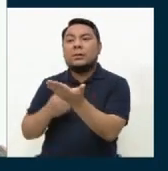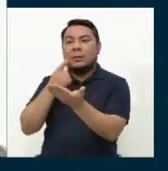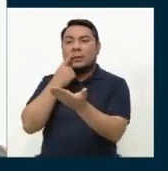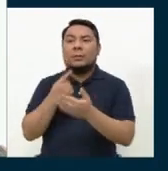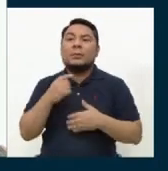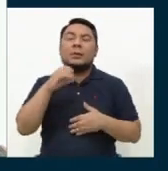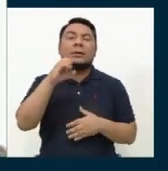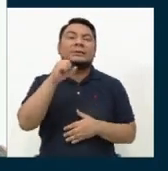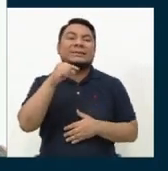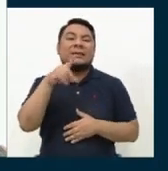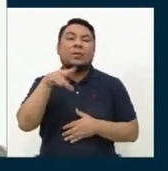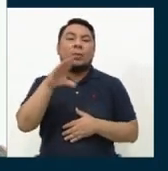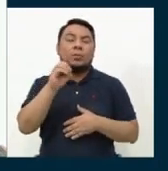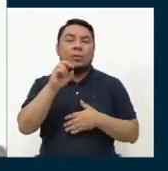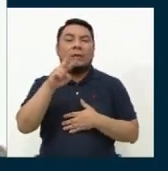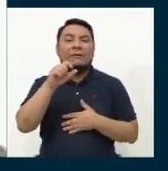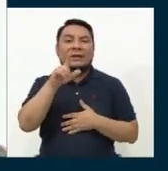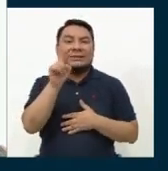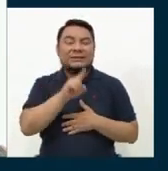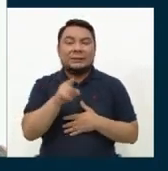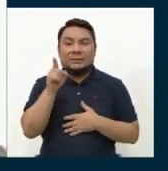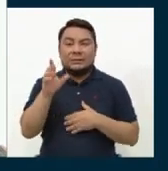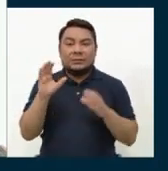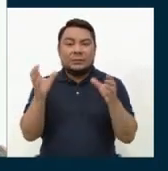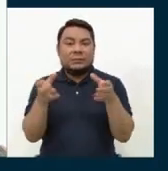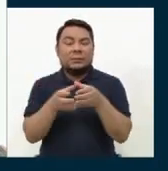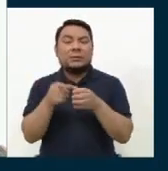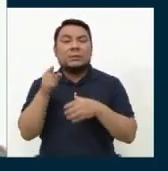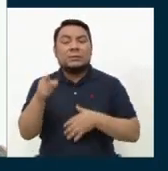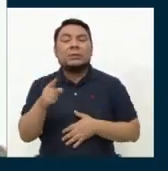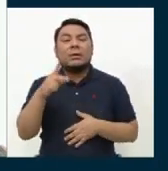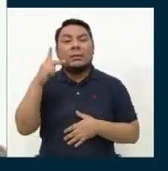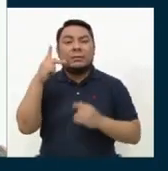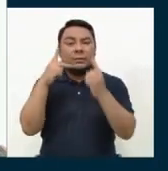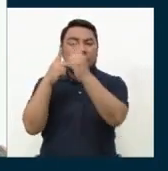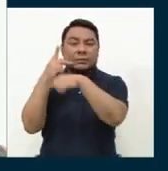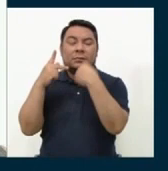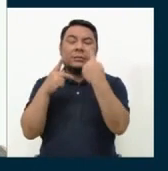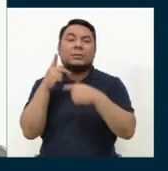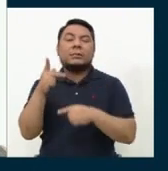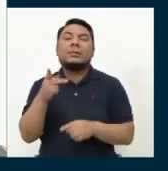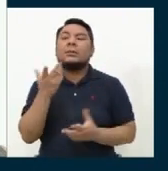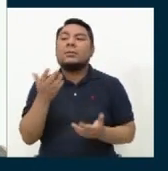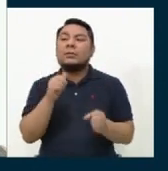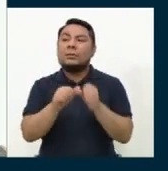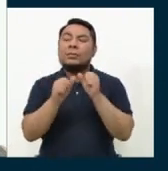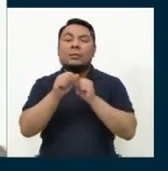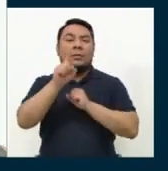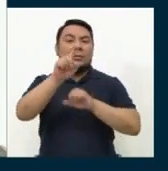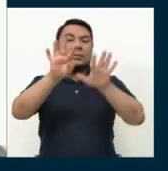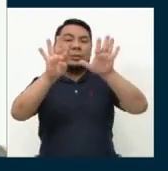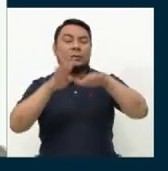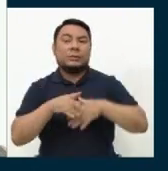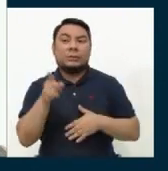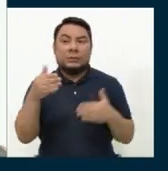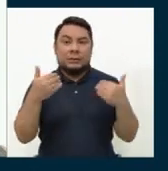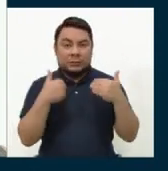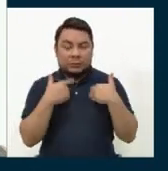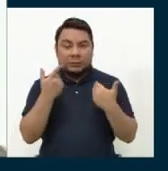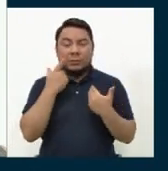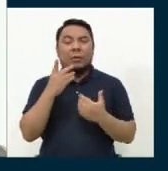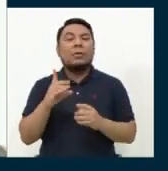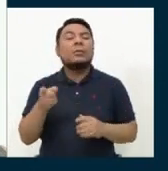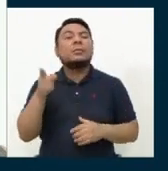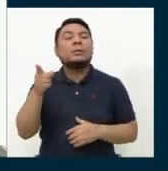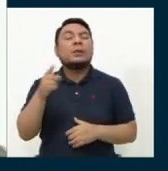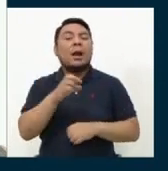segundo, Sergio Vázquez Coronado, del Partido Fuerza Popular, que postula con el número 19. Tiene un doctorado en